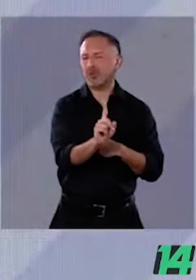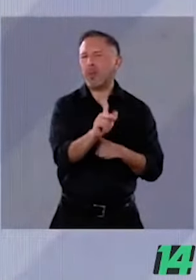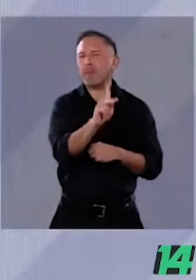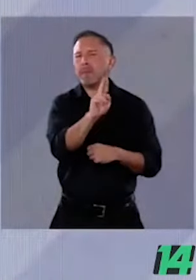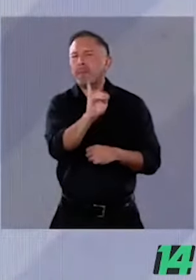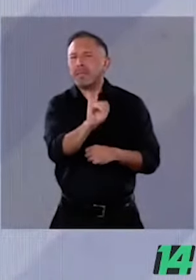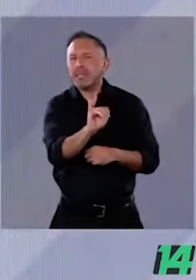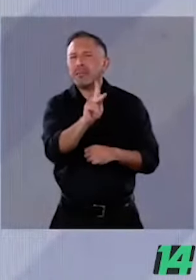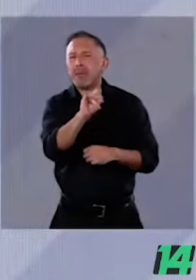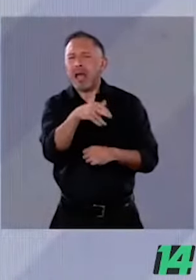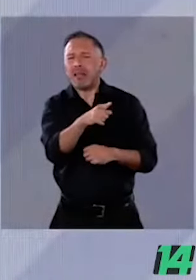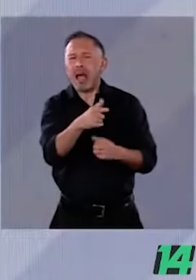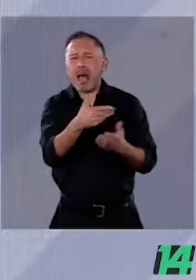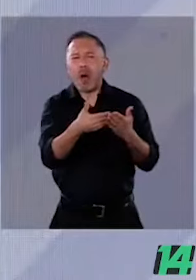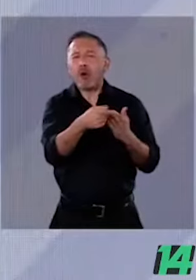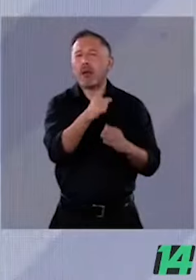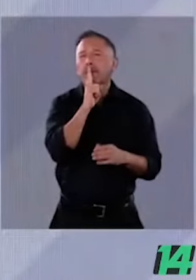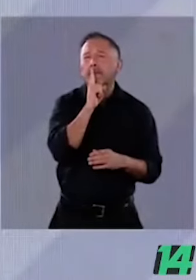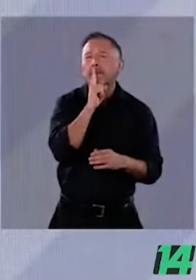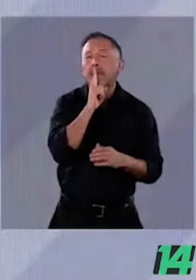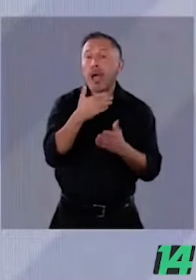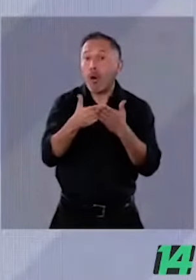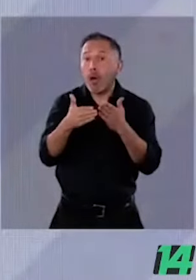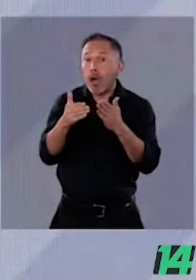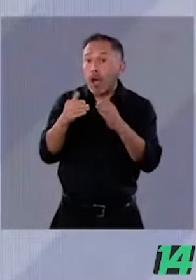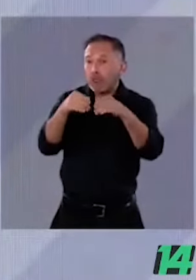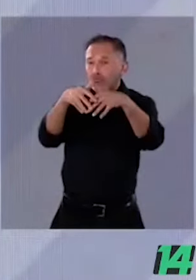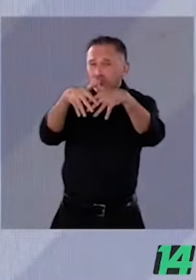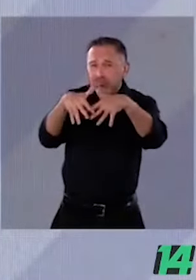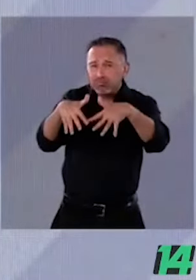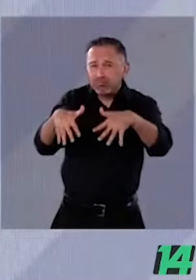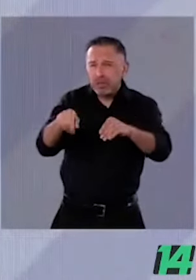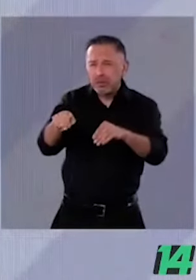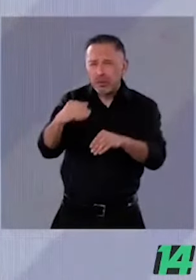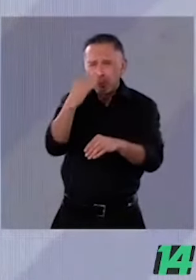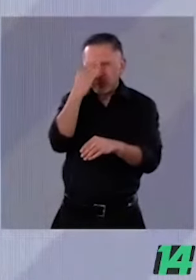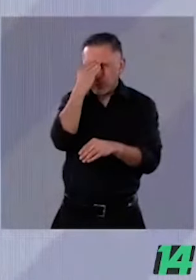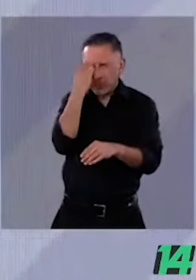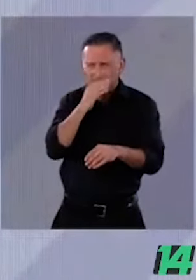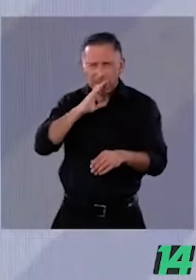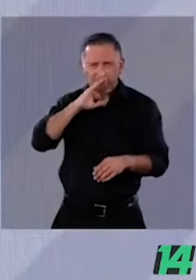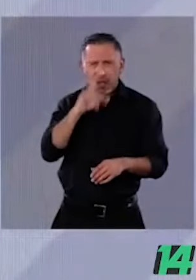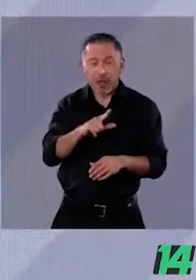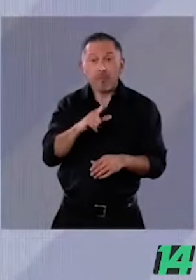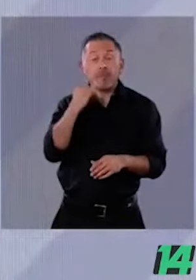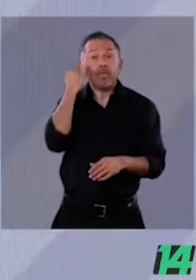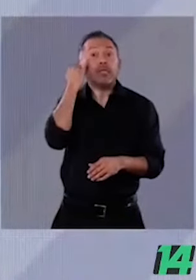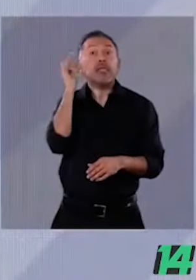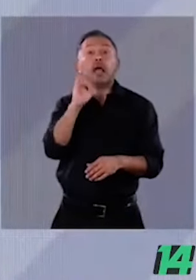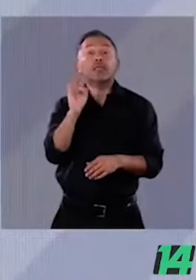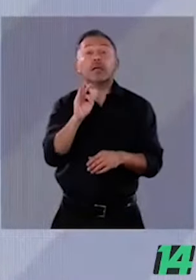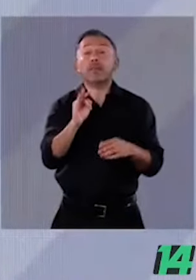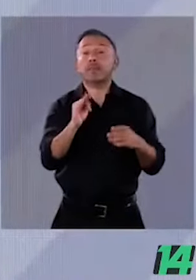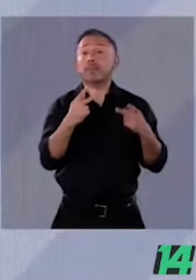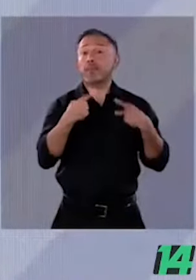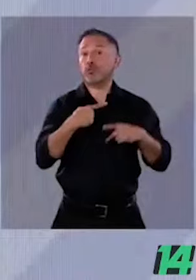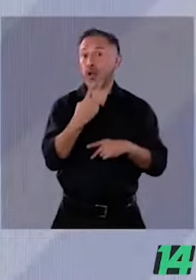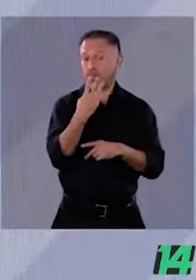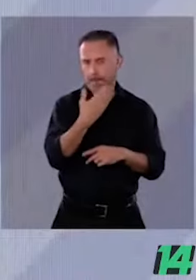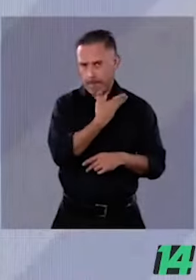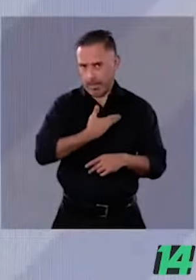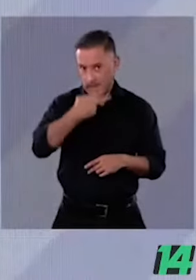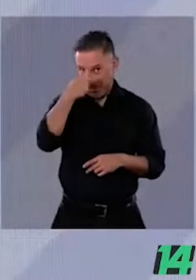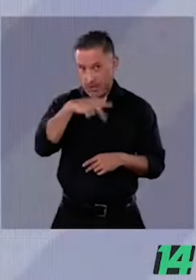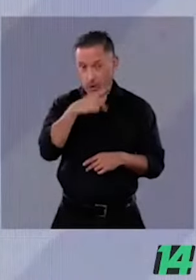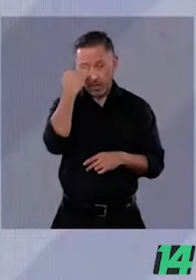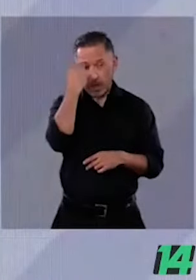tocar, también es pésimo. Porque el actual sistema, si el Senado de la República, por ejemplo, rechaza la designación de una terna propuesta por el presidente